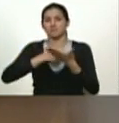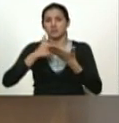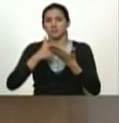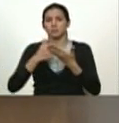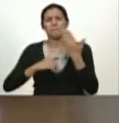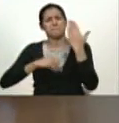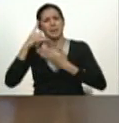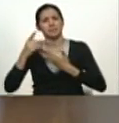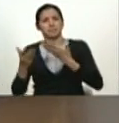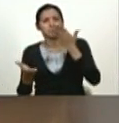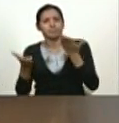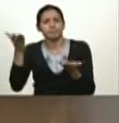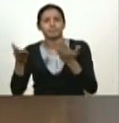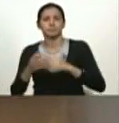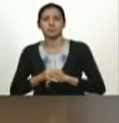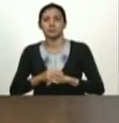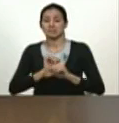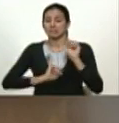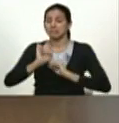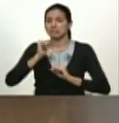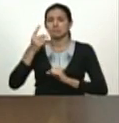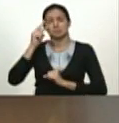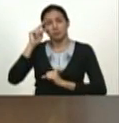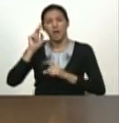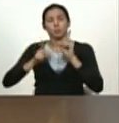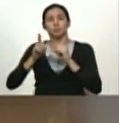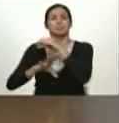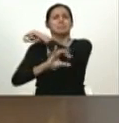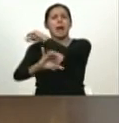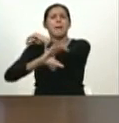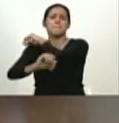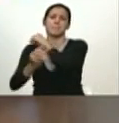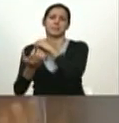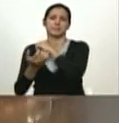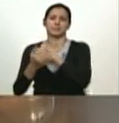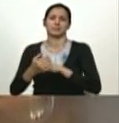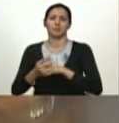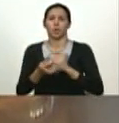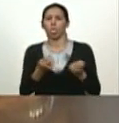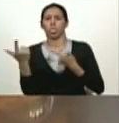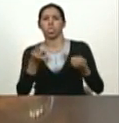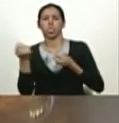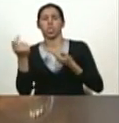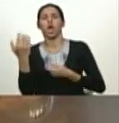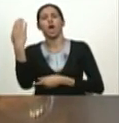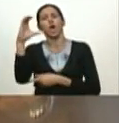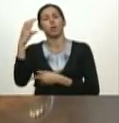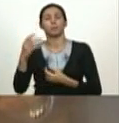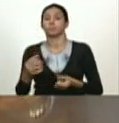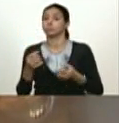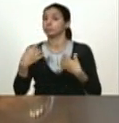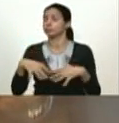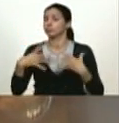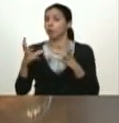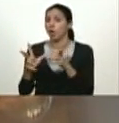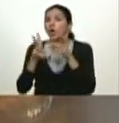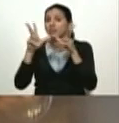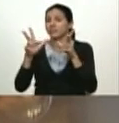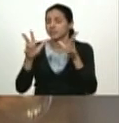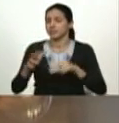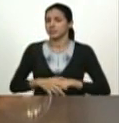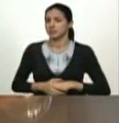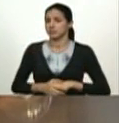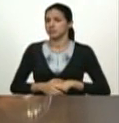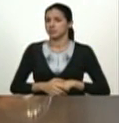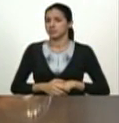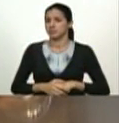y la lucha contra el contrabando porque sigue toda esta tendencia de contrabando hacia Colombia es brutal nos ha fallado